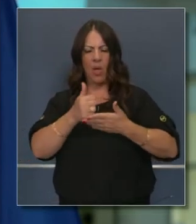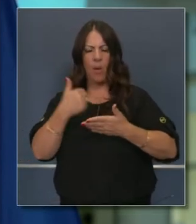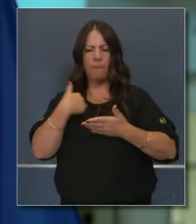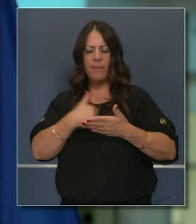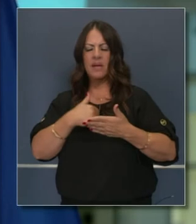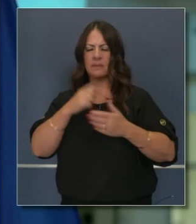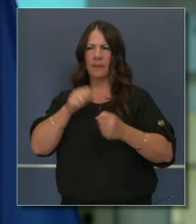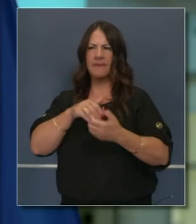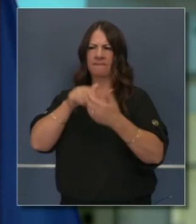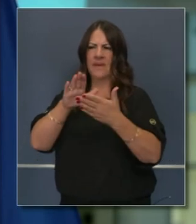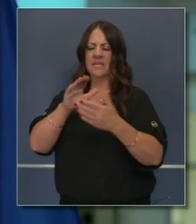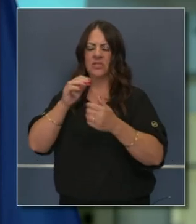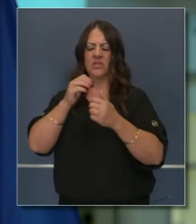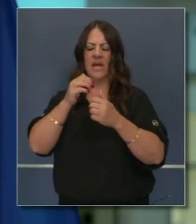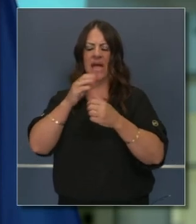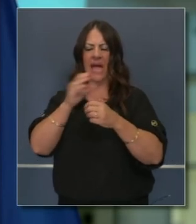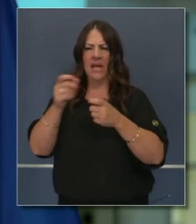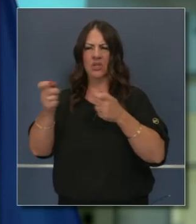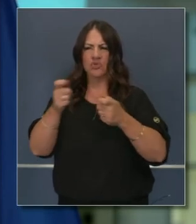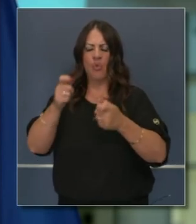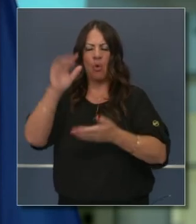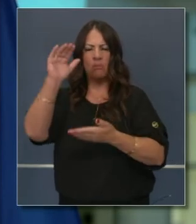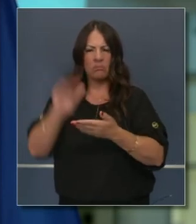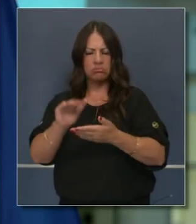nuestro entorno en la próxima ola de la pandemia.